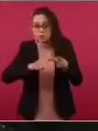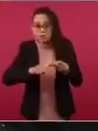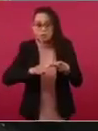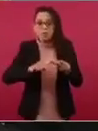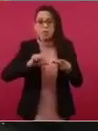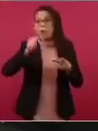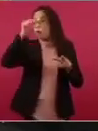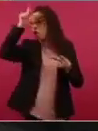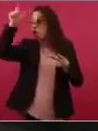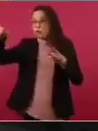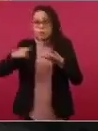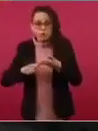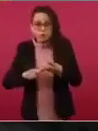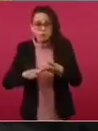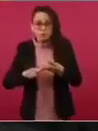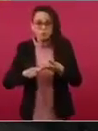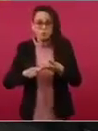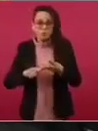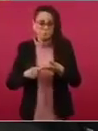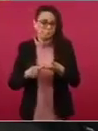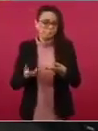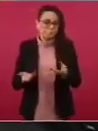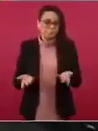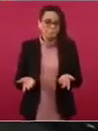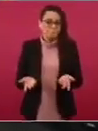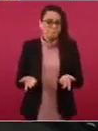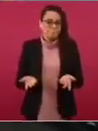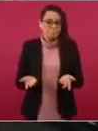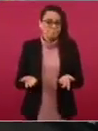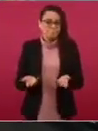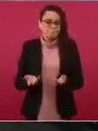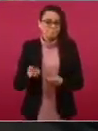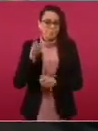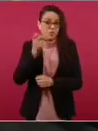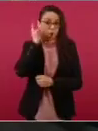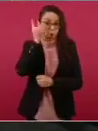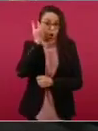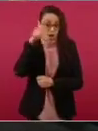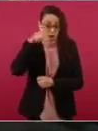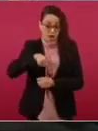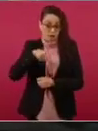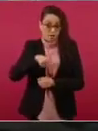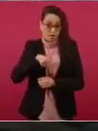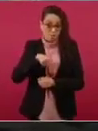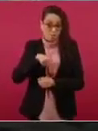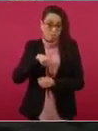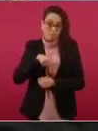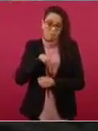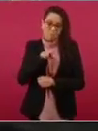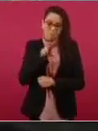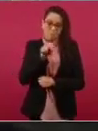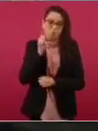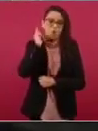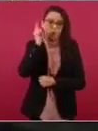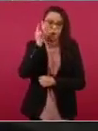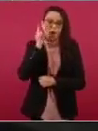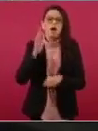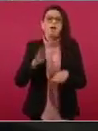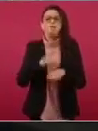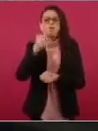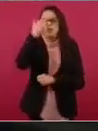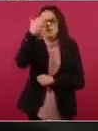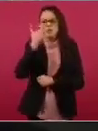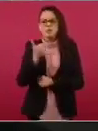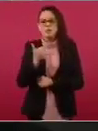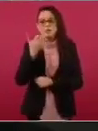y eso no lo padezcamos nosotros, todo por exhibicionismo,